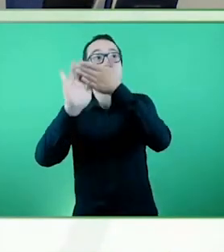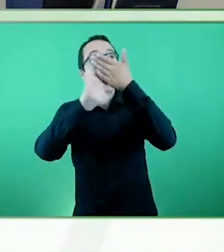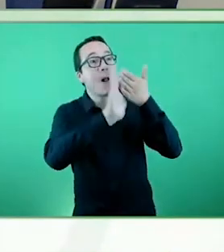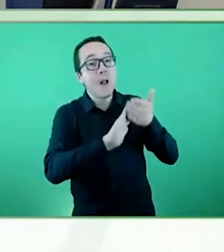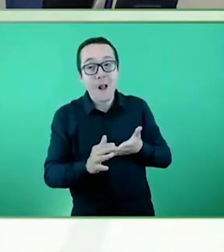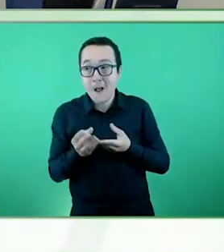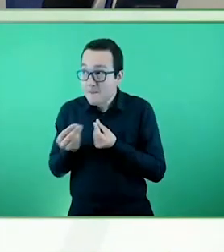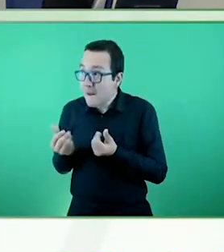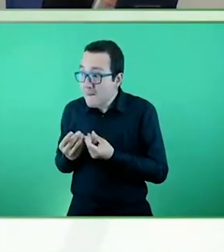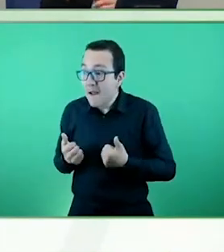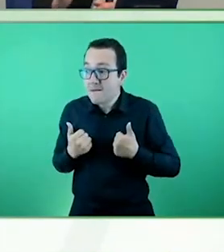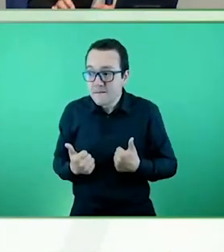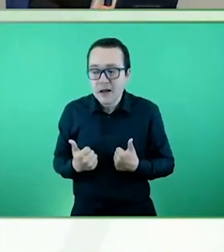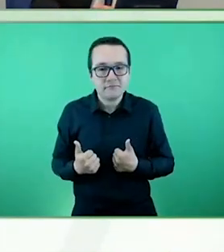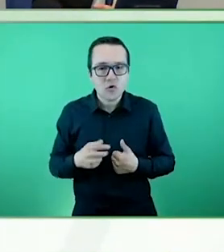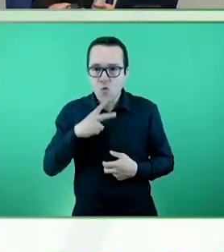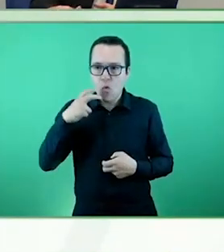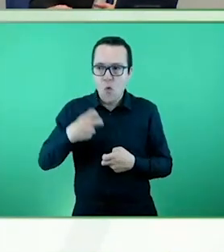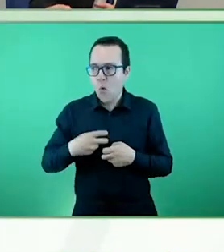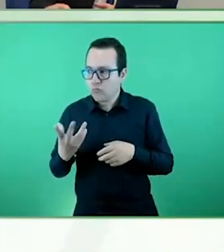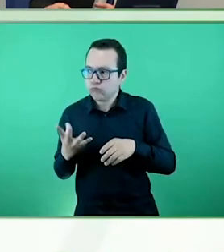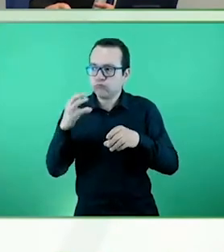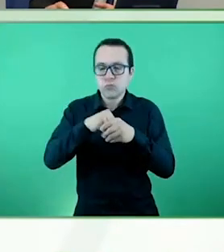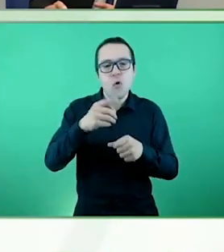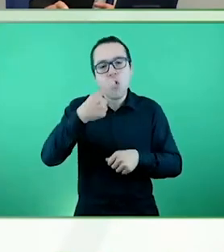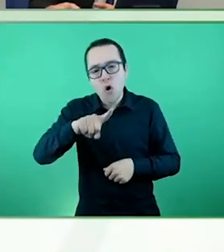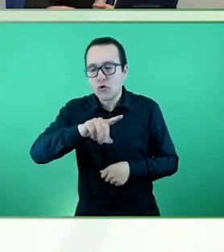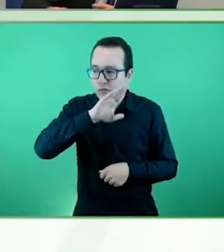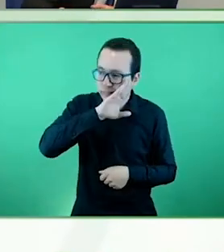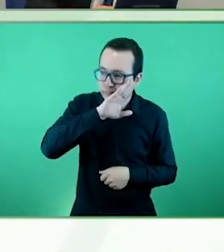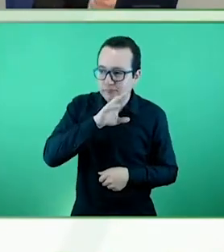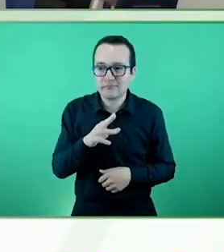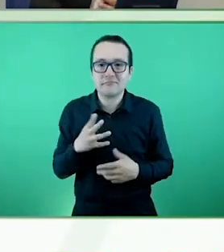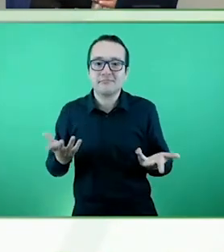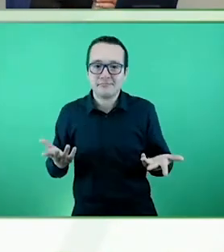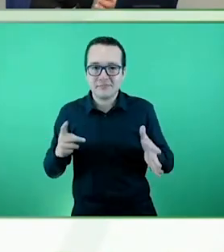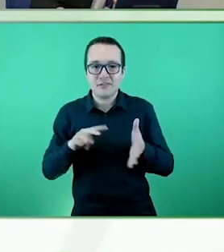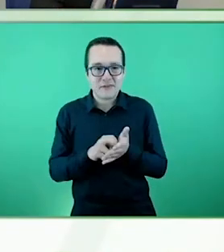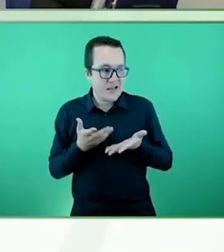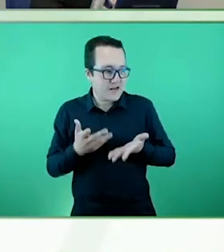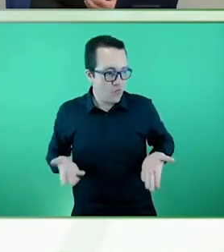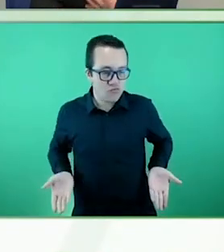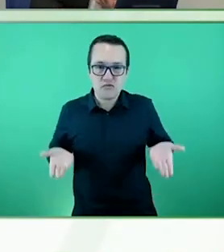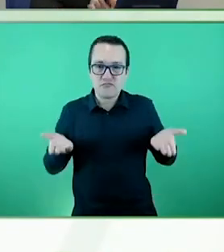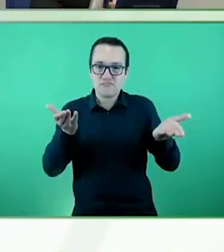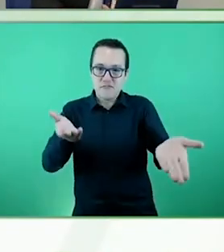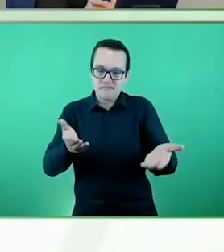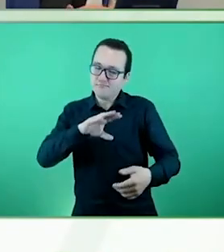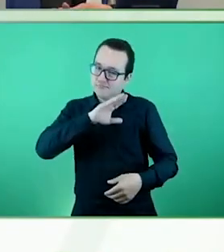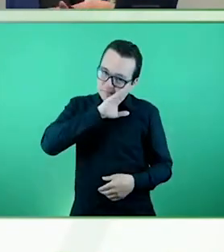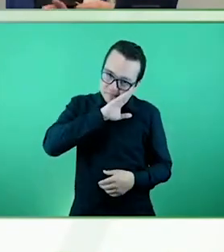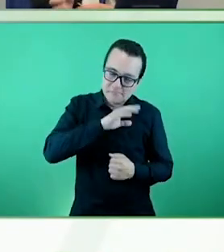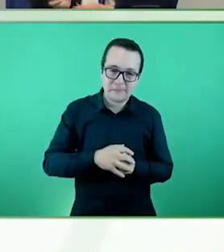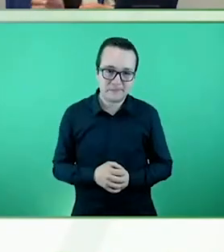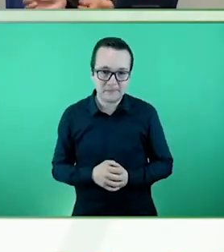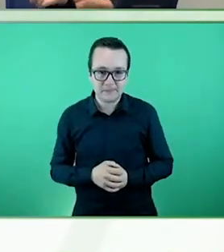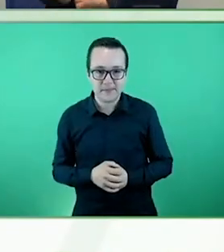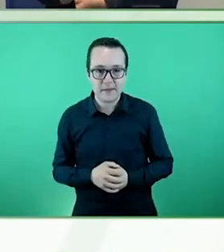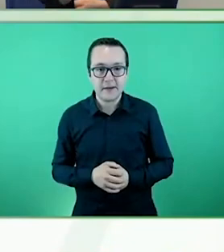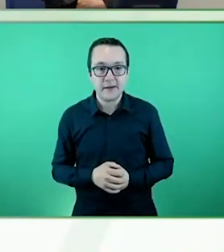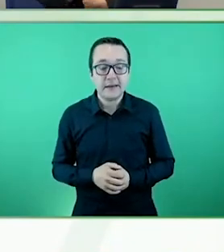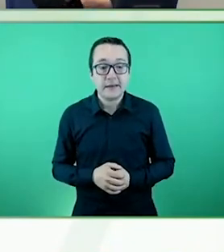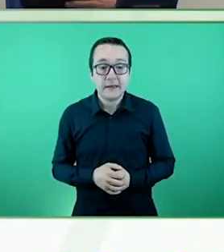tienen un recurso que les va muy bien. Los aspectos que más valoran los